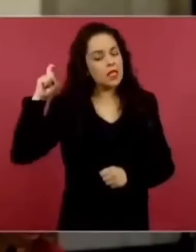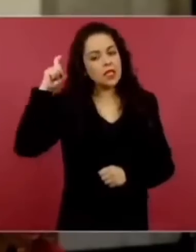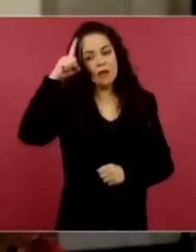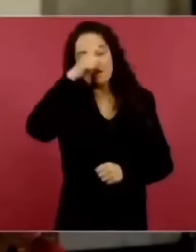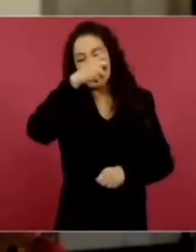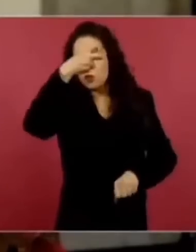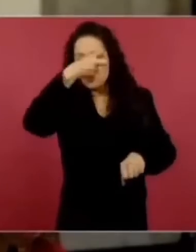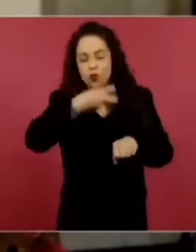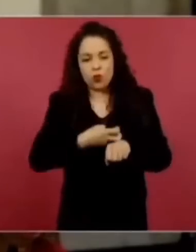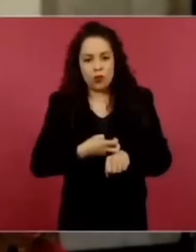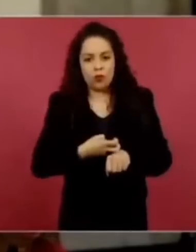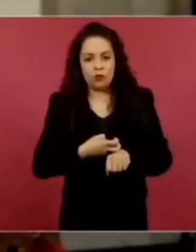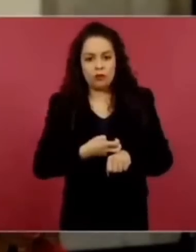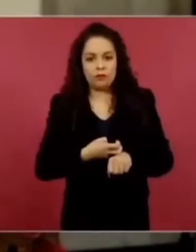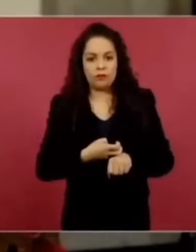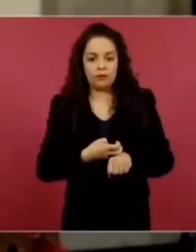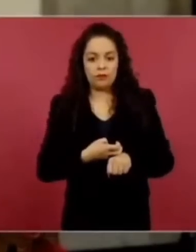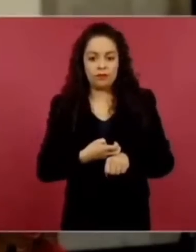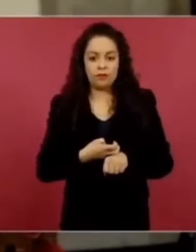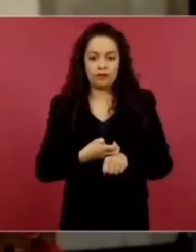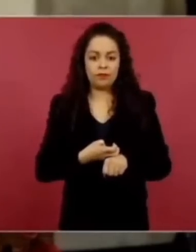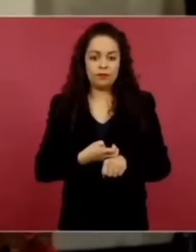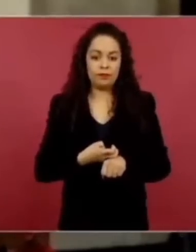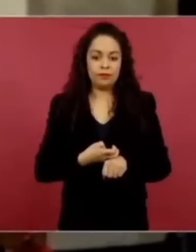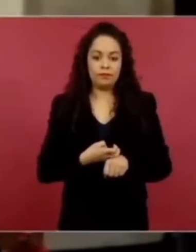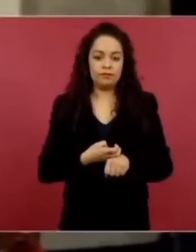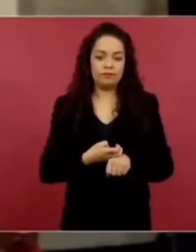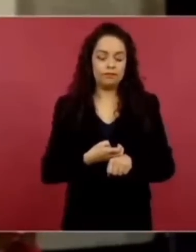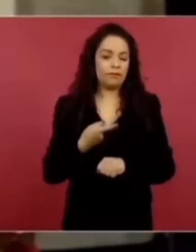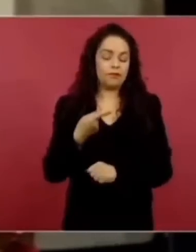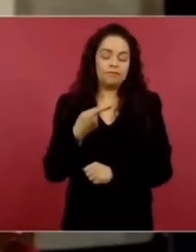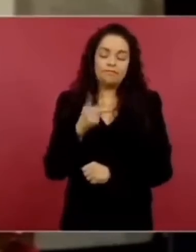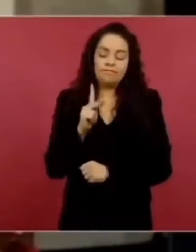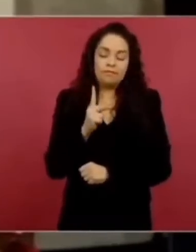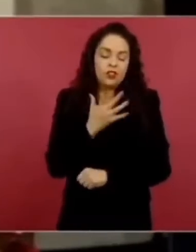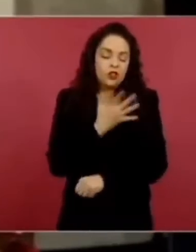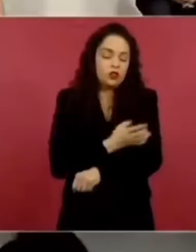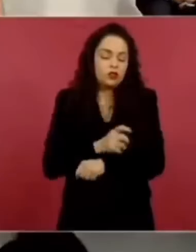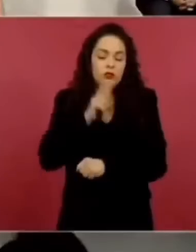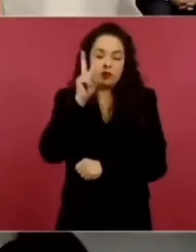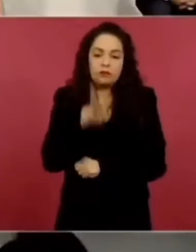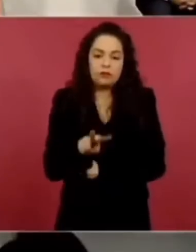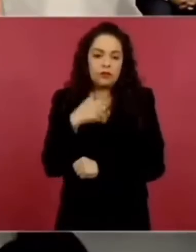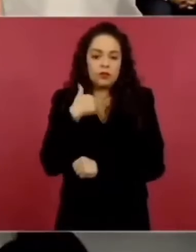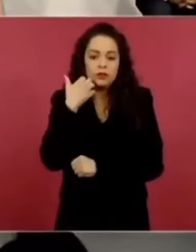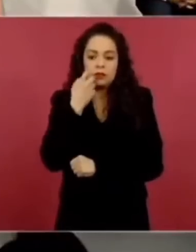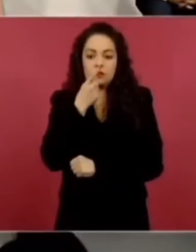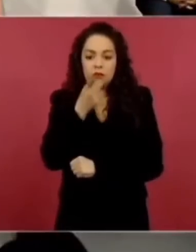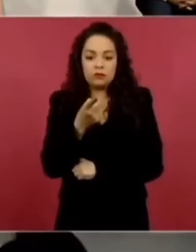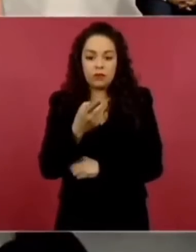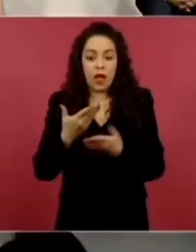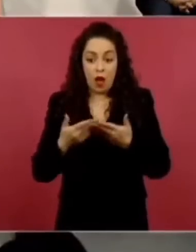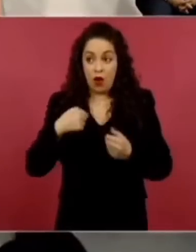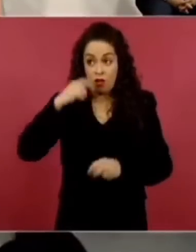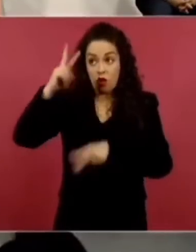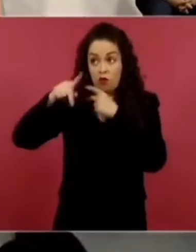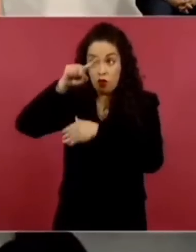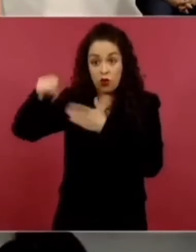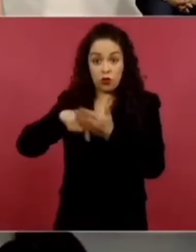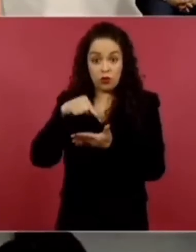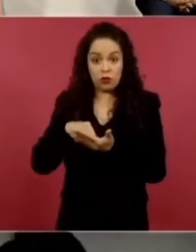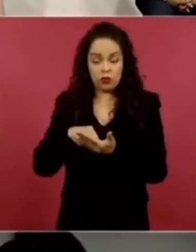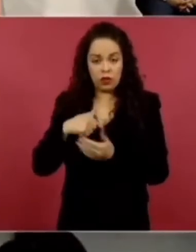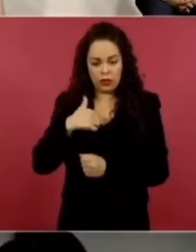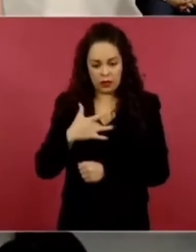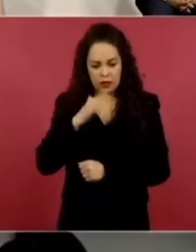pero es verdaderamente… Me siento, cuando voy ahora ahí, es como si estuviera en